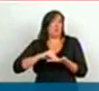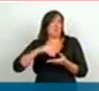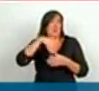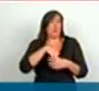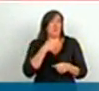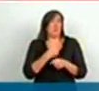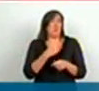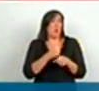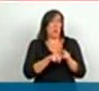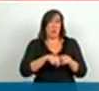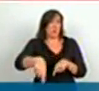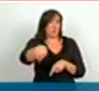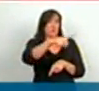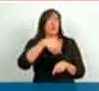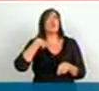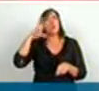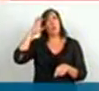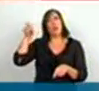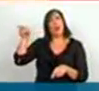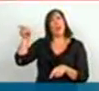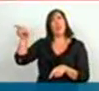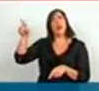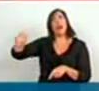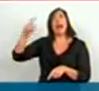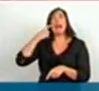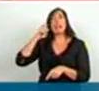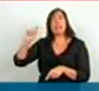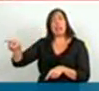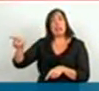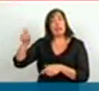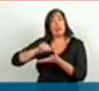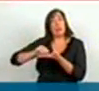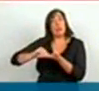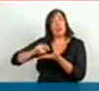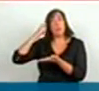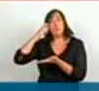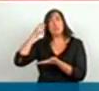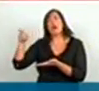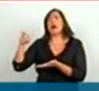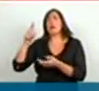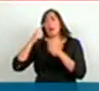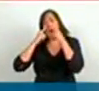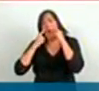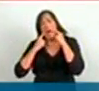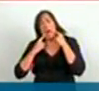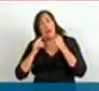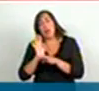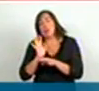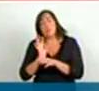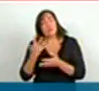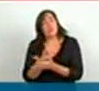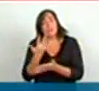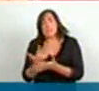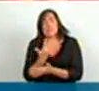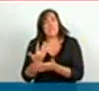yo recordaba siempre a los diputados y senadores de Entre Ríos que lloraban lágrimas de sangre con respecto a su industria avícola.